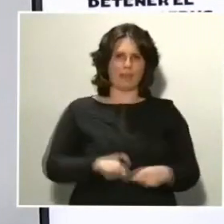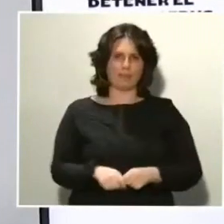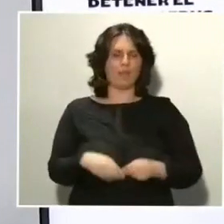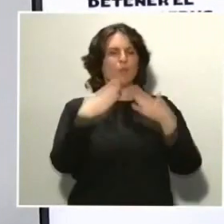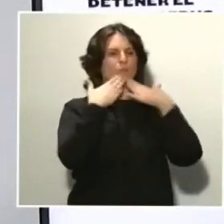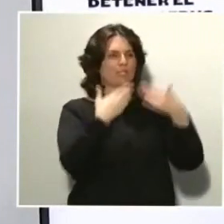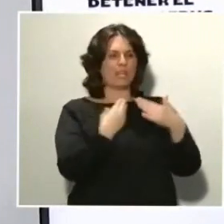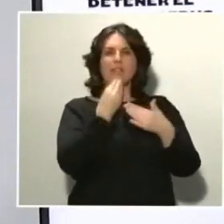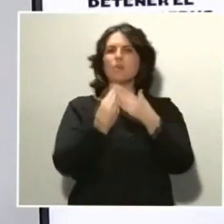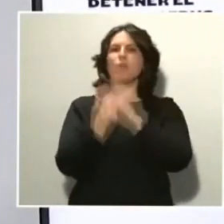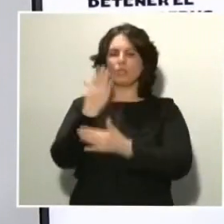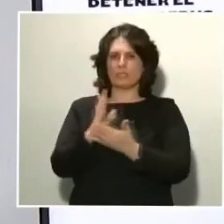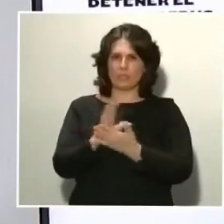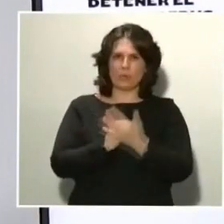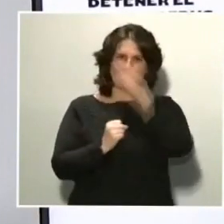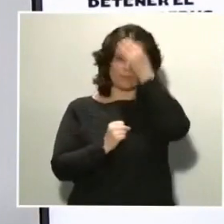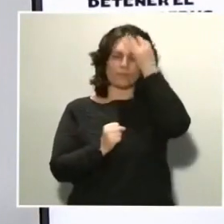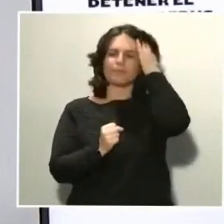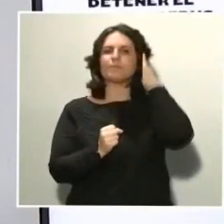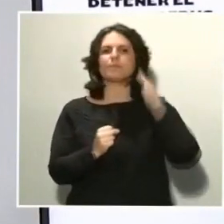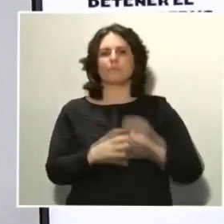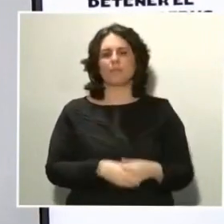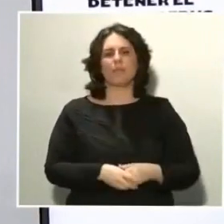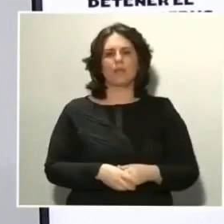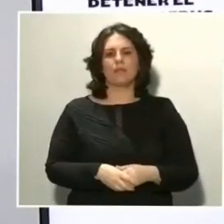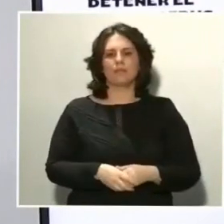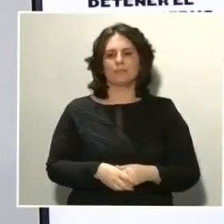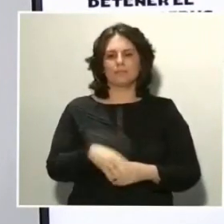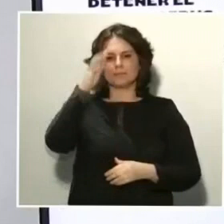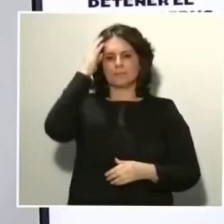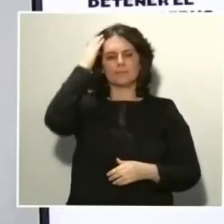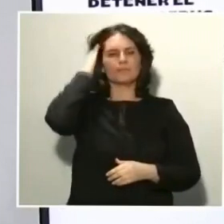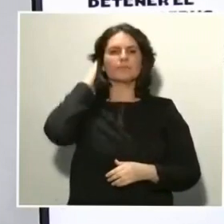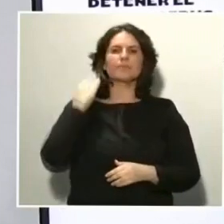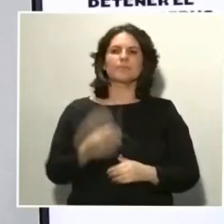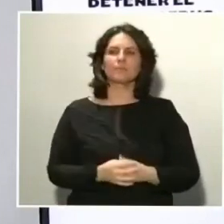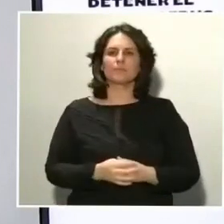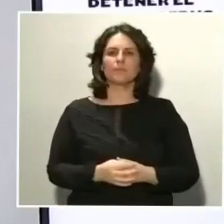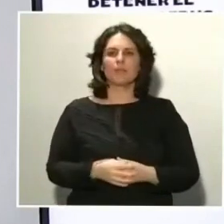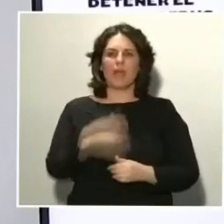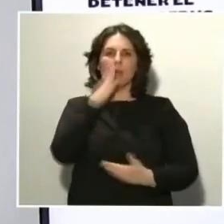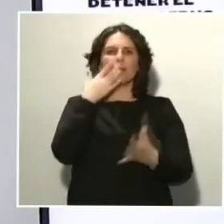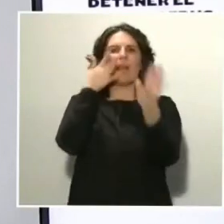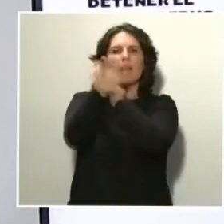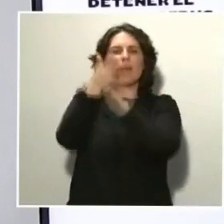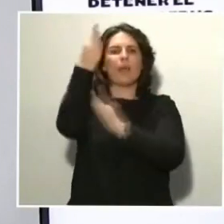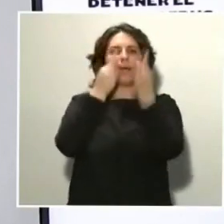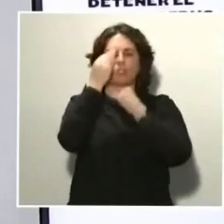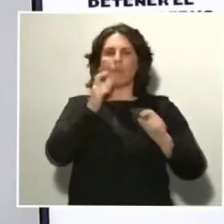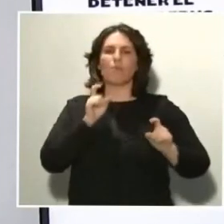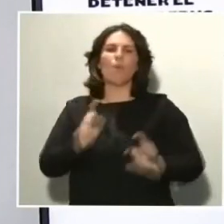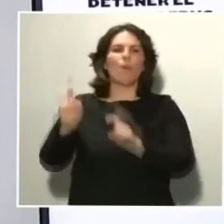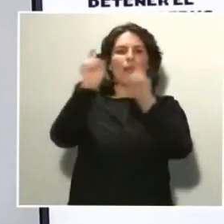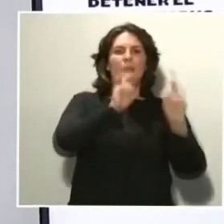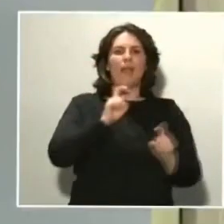días a todos. Paso a dar cuenta, como viene siendo habitual, de los datos de movilidad registrados, unos de esta